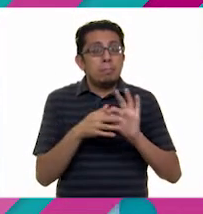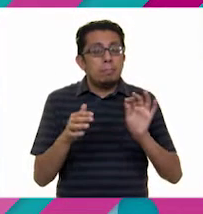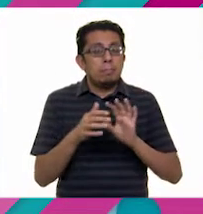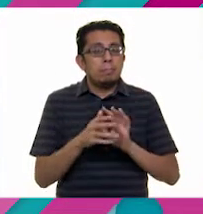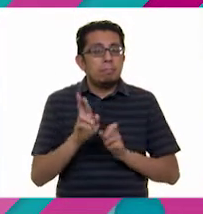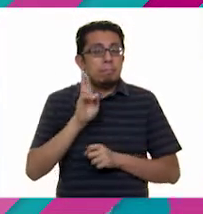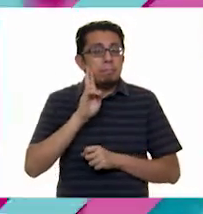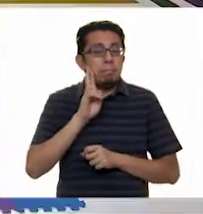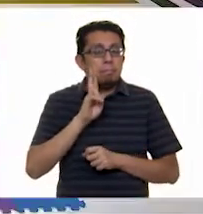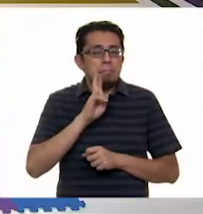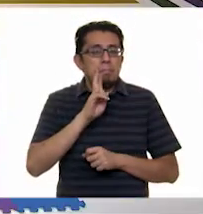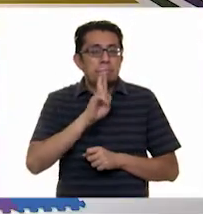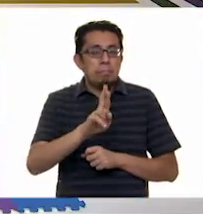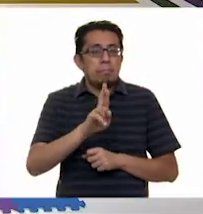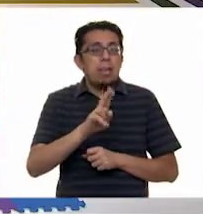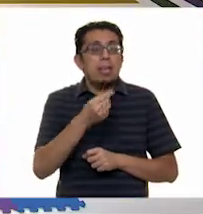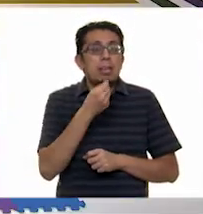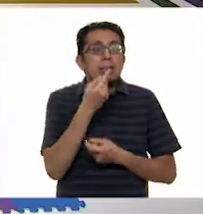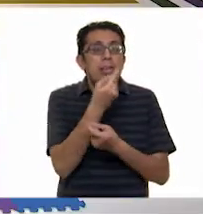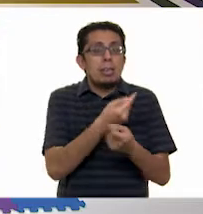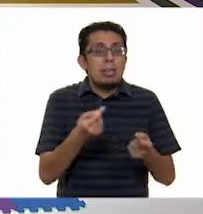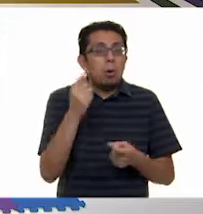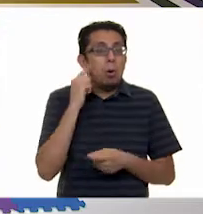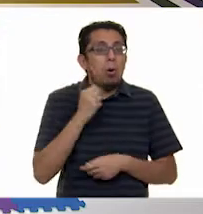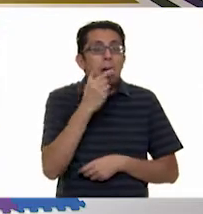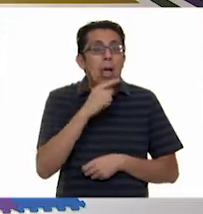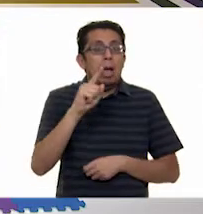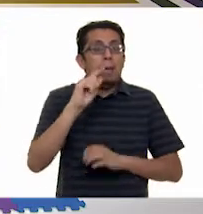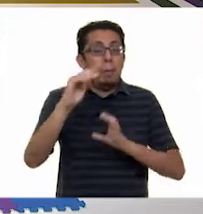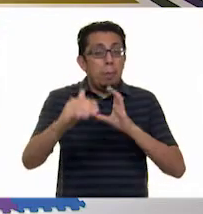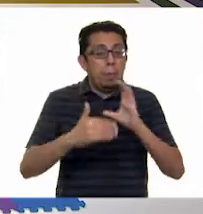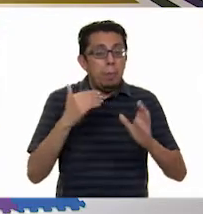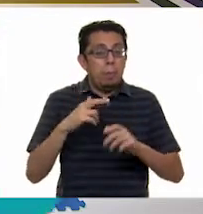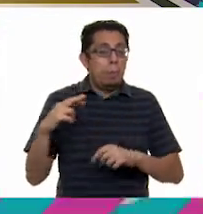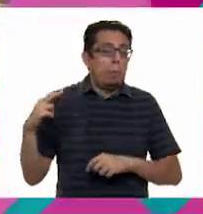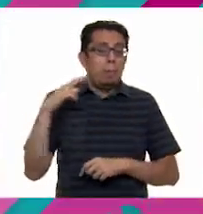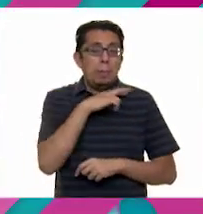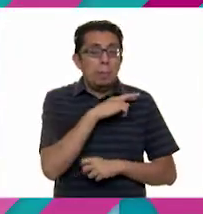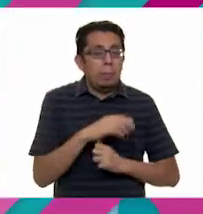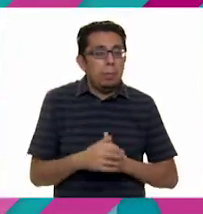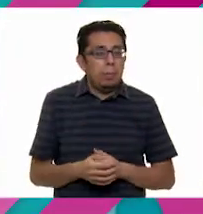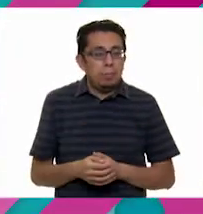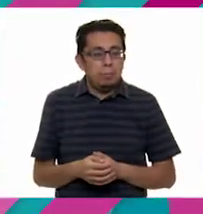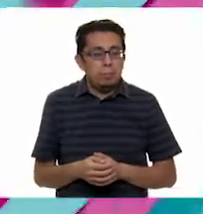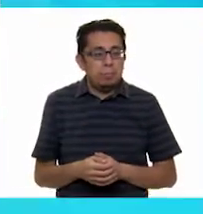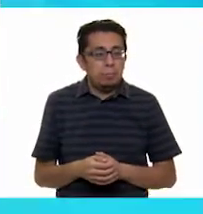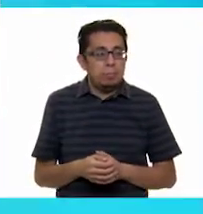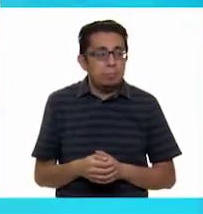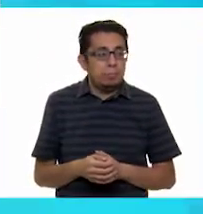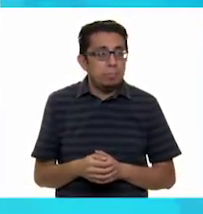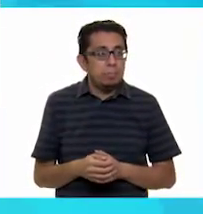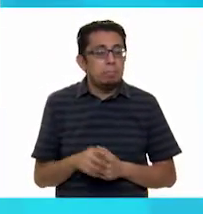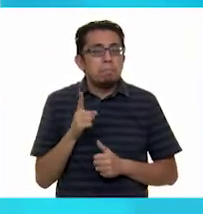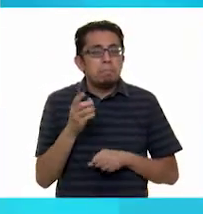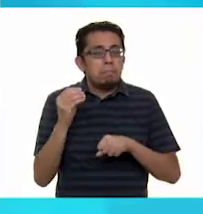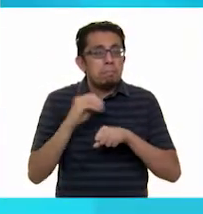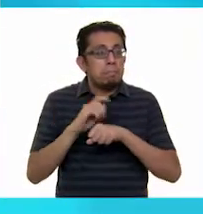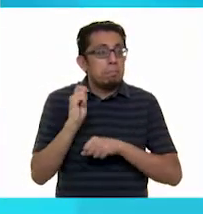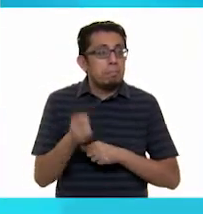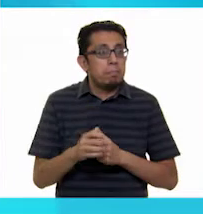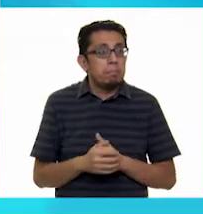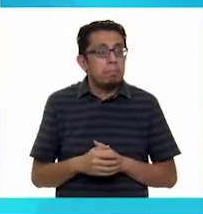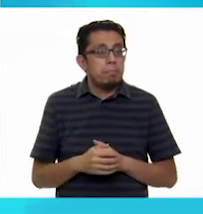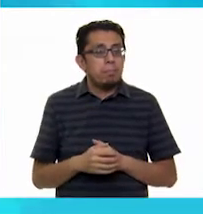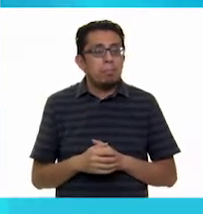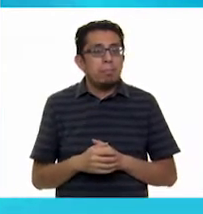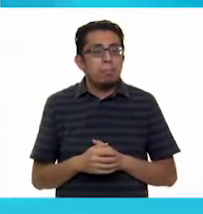niños que nos lo mandó de forma veloz y rápida. A ver. ¿Qué pusieron? ¿Qué